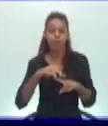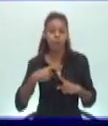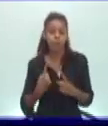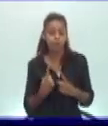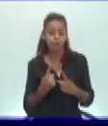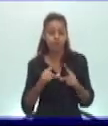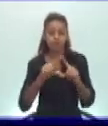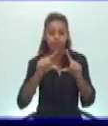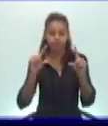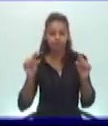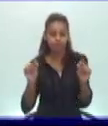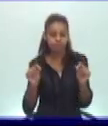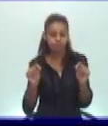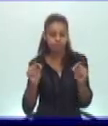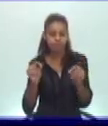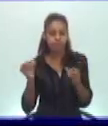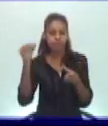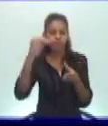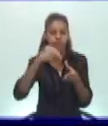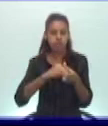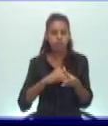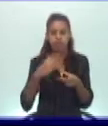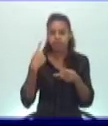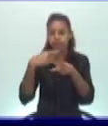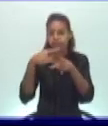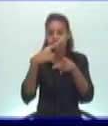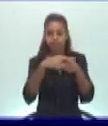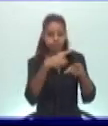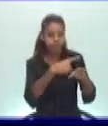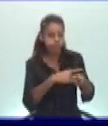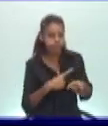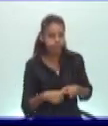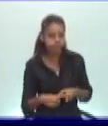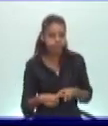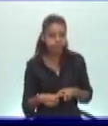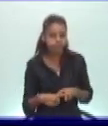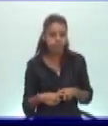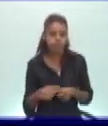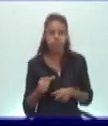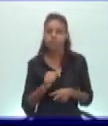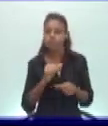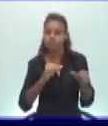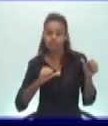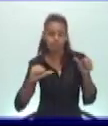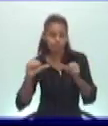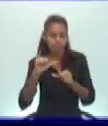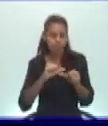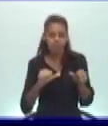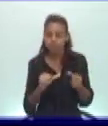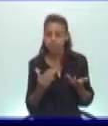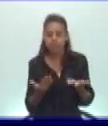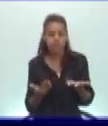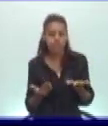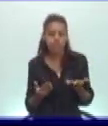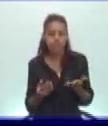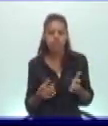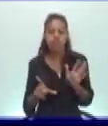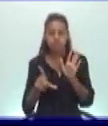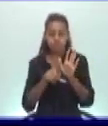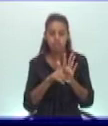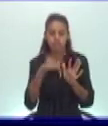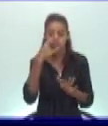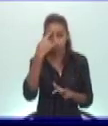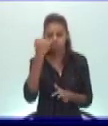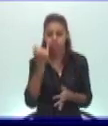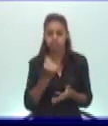el término droga incluye muchos otros aspectos y muchas otras sustancias, además de las ilegales. Por